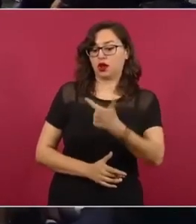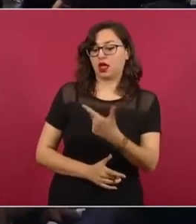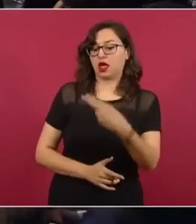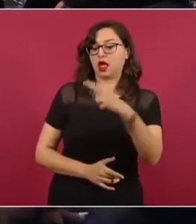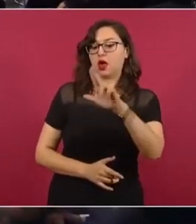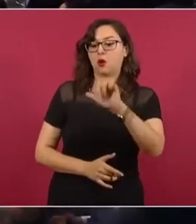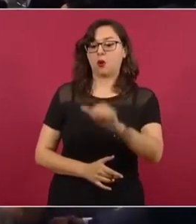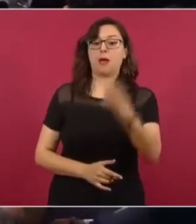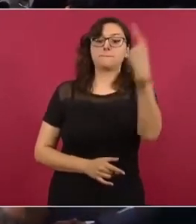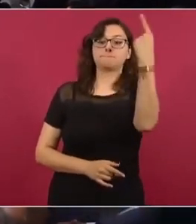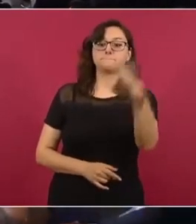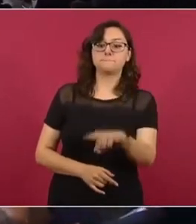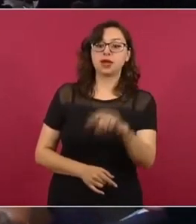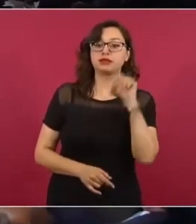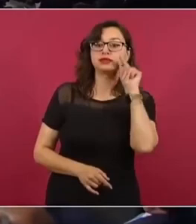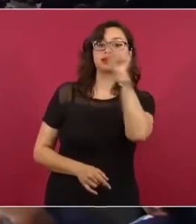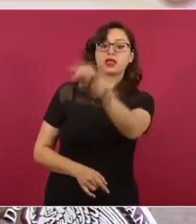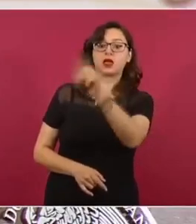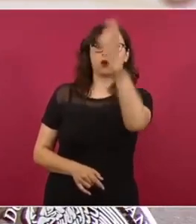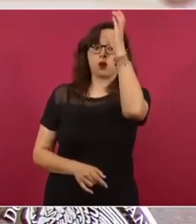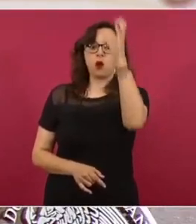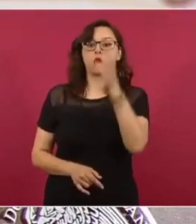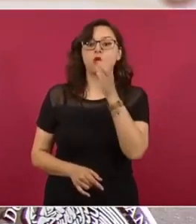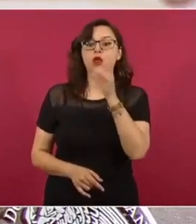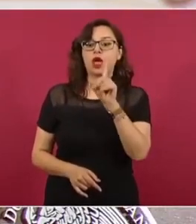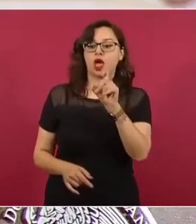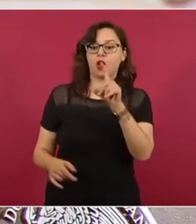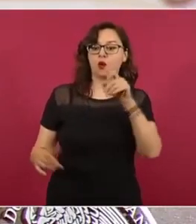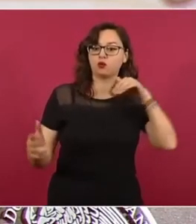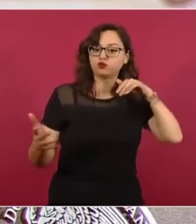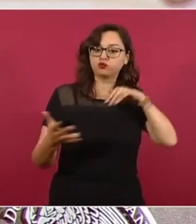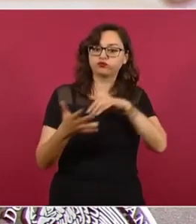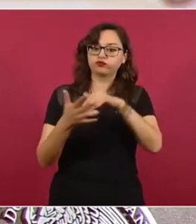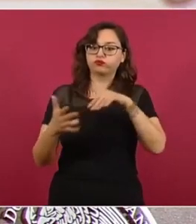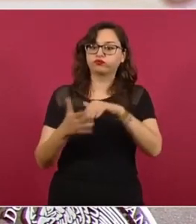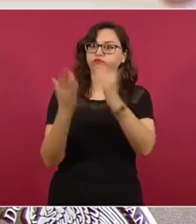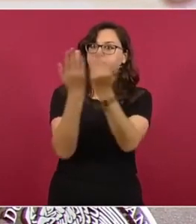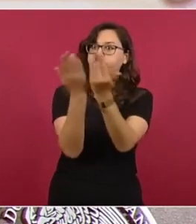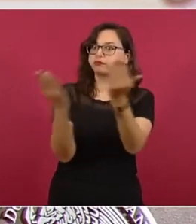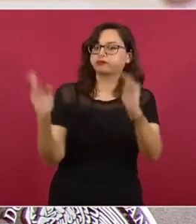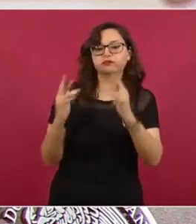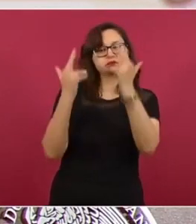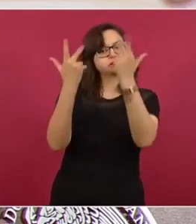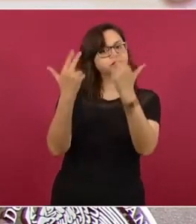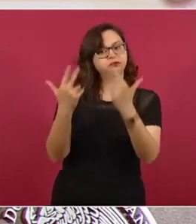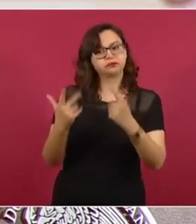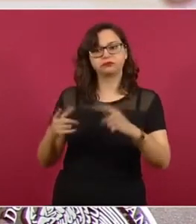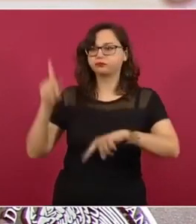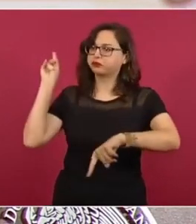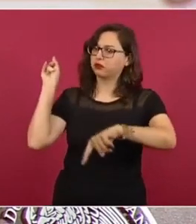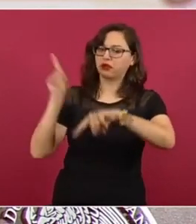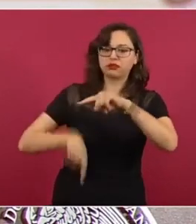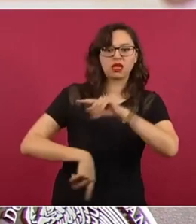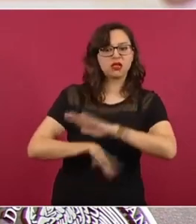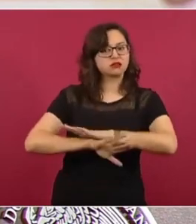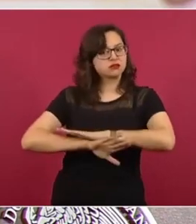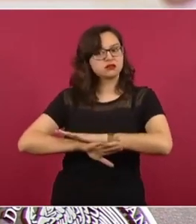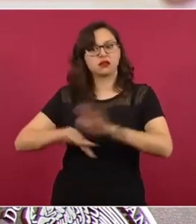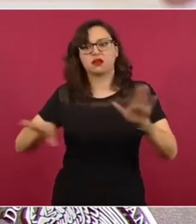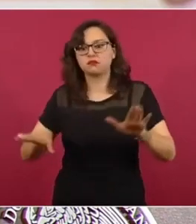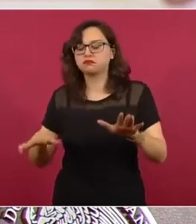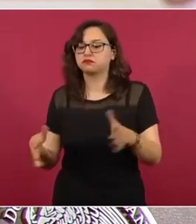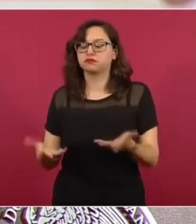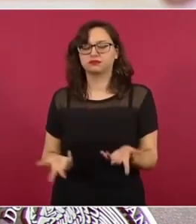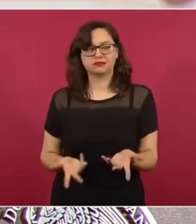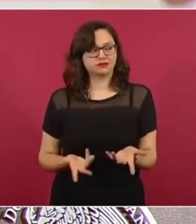presa Palo Blanco en Coahuila. La última semana de abril, medios de comunicación alertaron sobre la supuesta